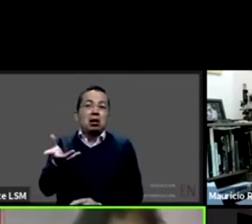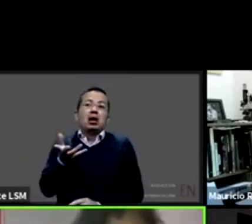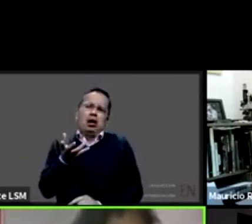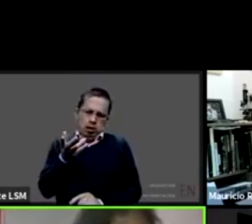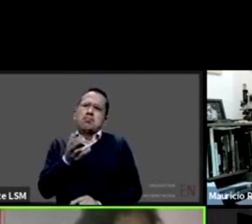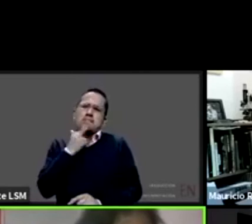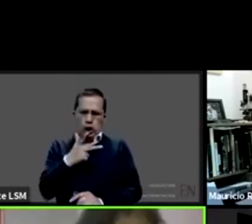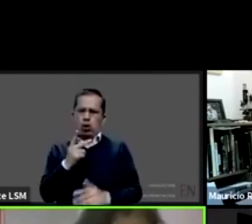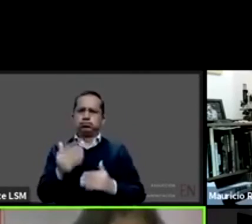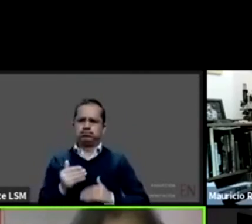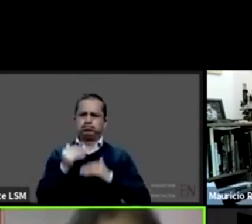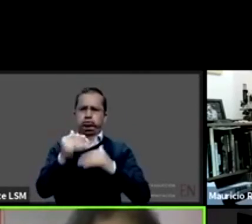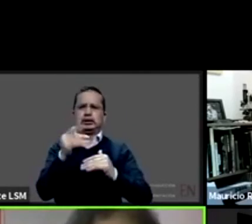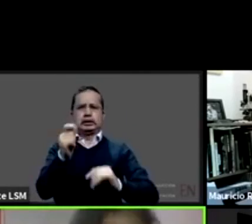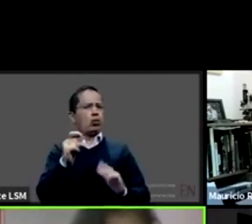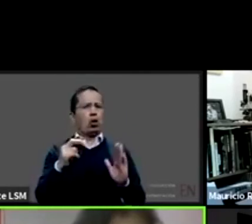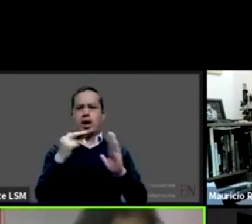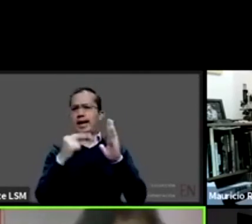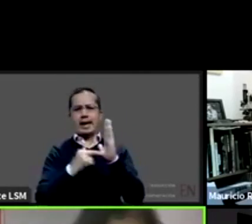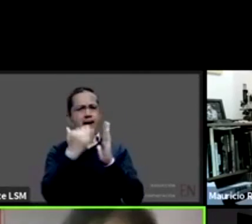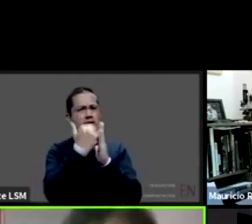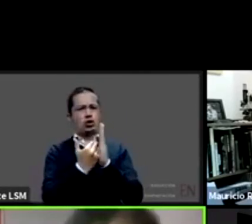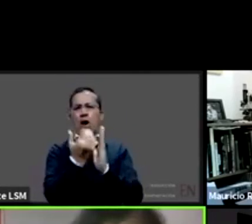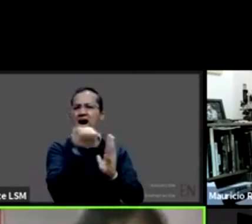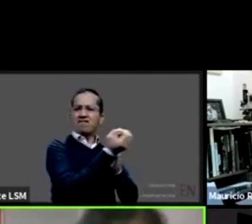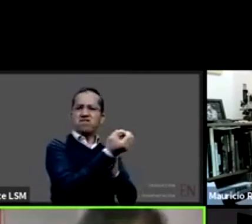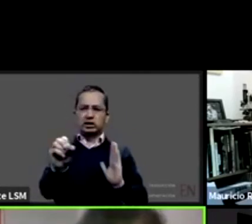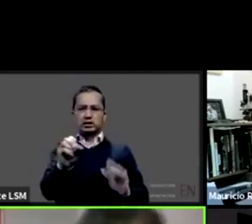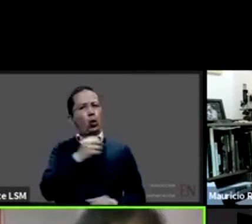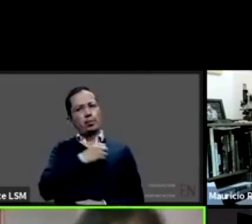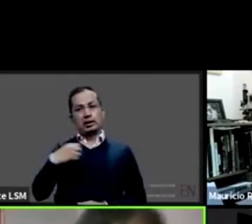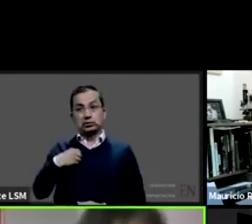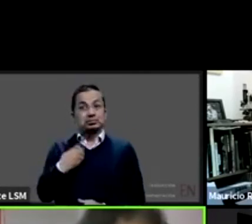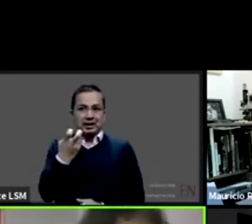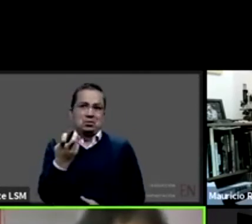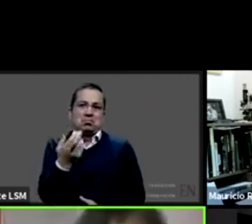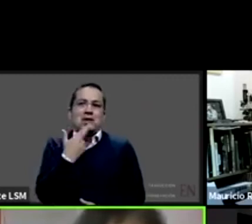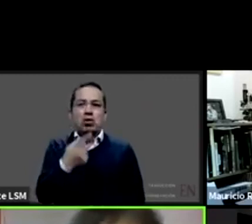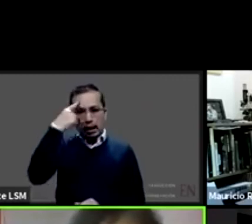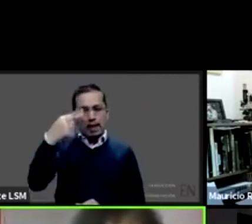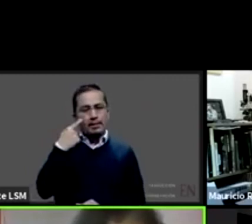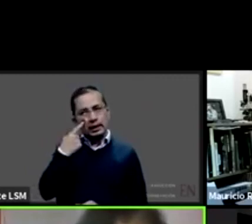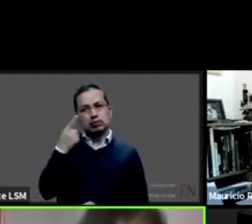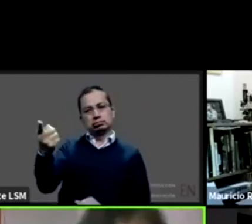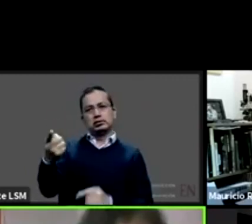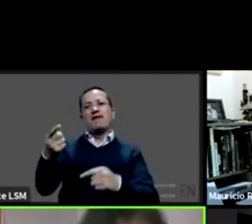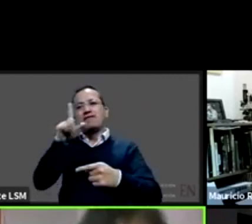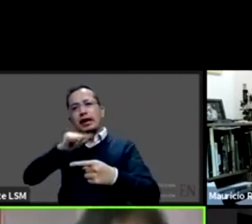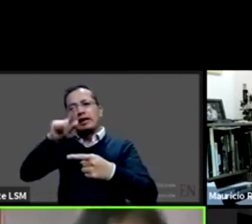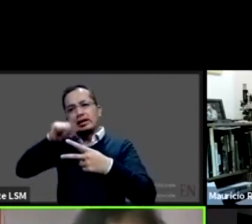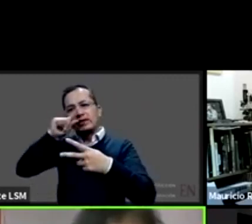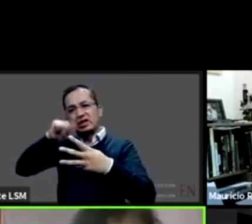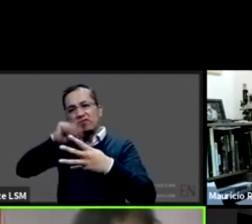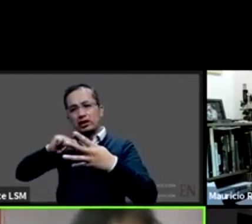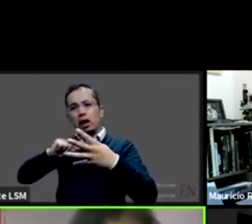eso que permitiría pues avanzar en muchas cosas que evidencian lo que estamos sucediendo lo que está sucediendo ahorita es